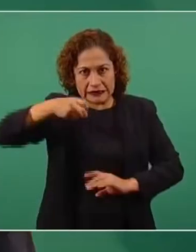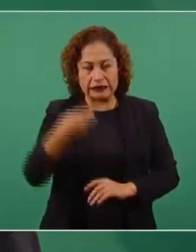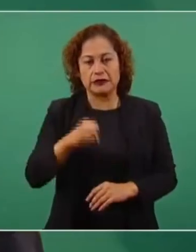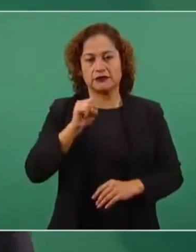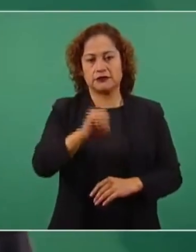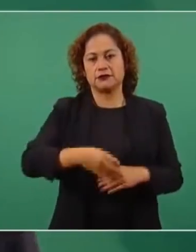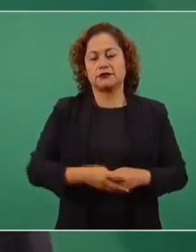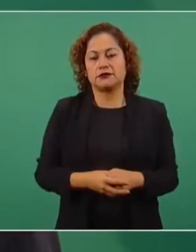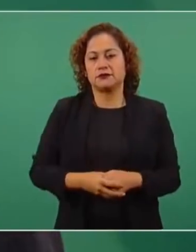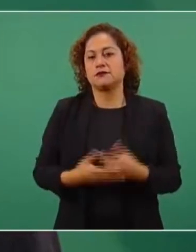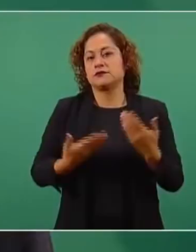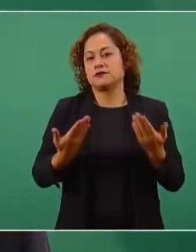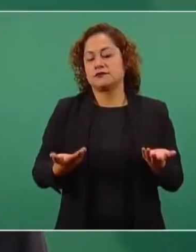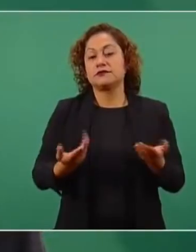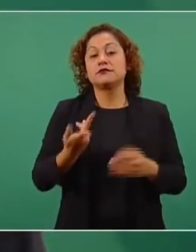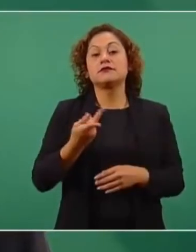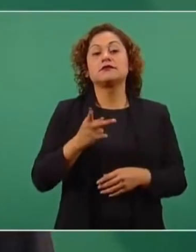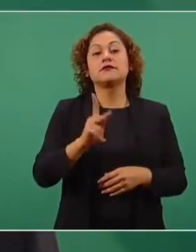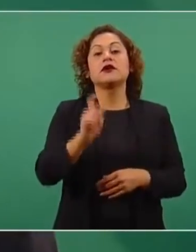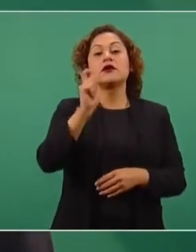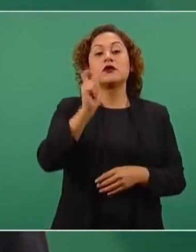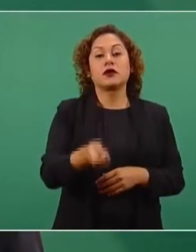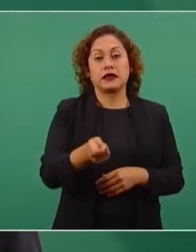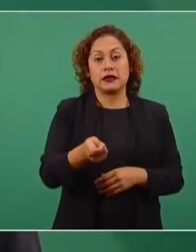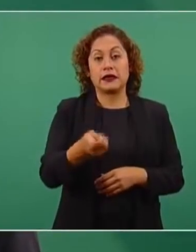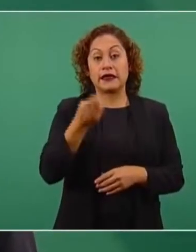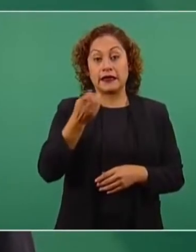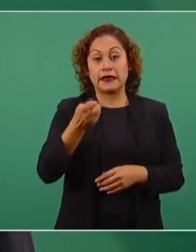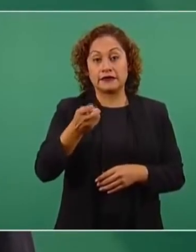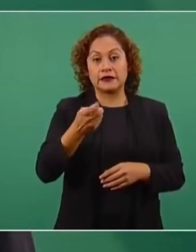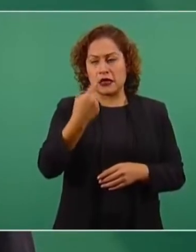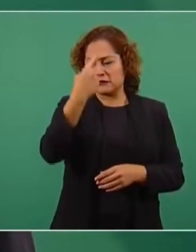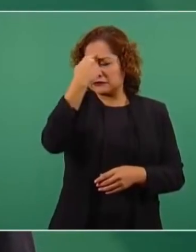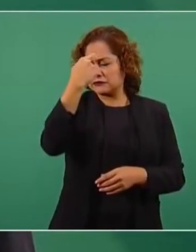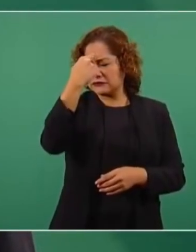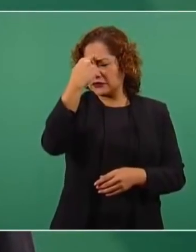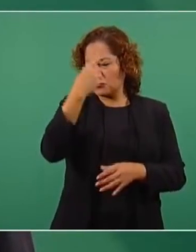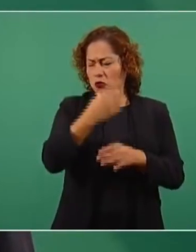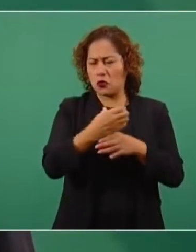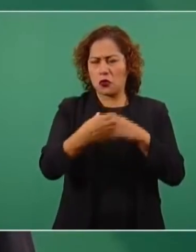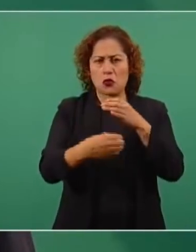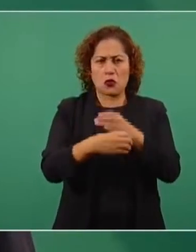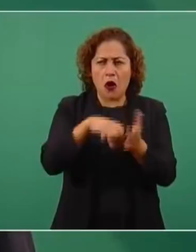pero que no nos domine lo material, la ambición